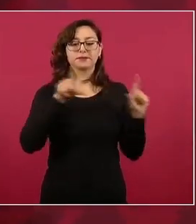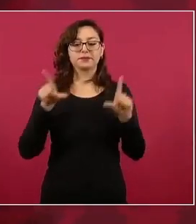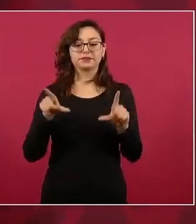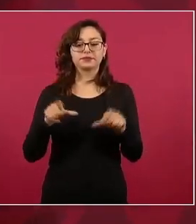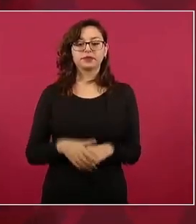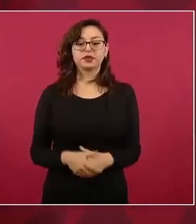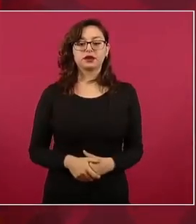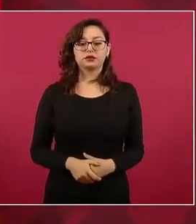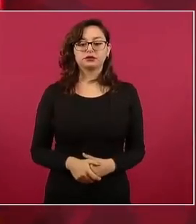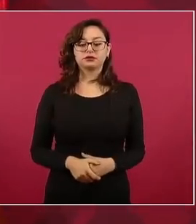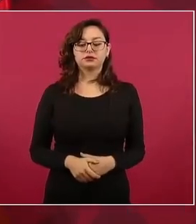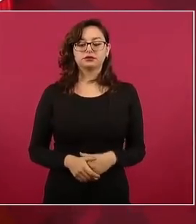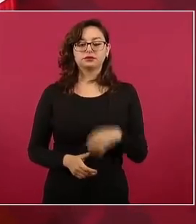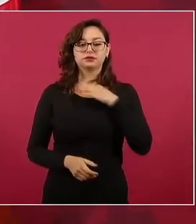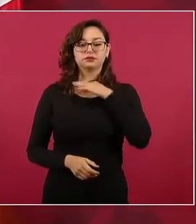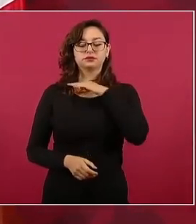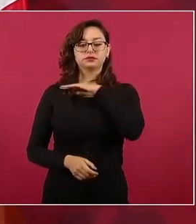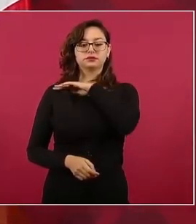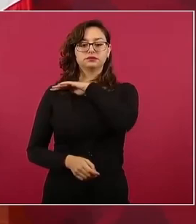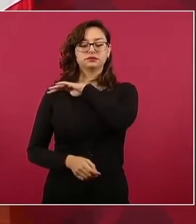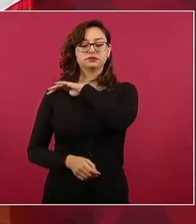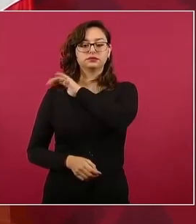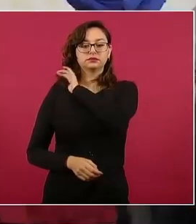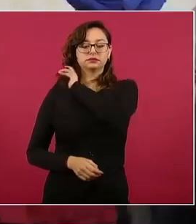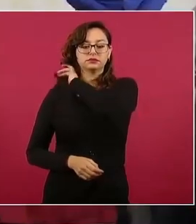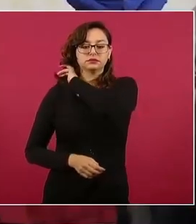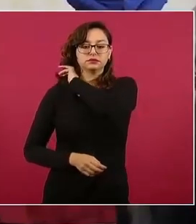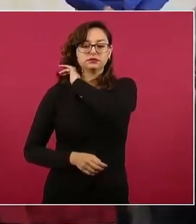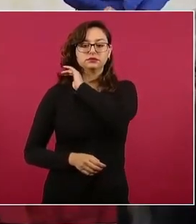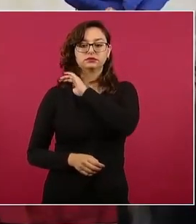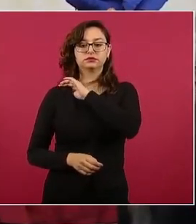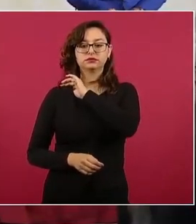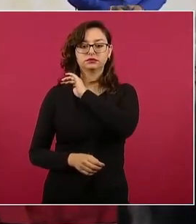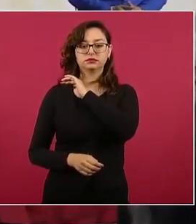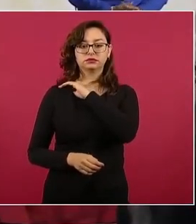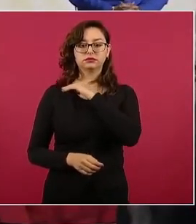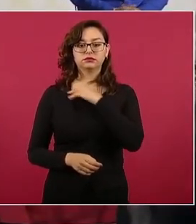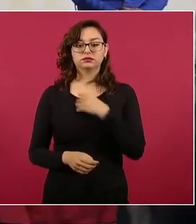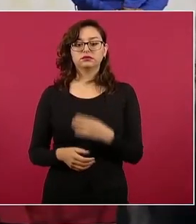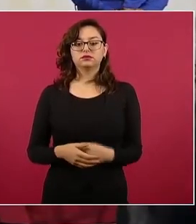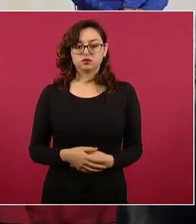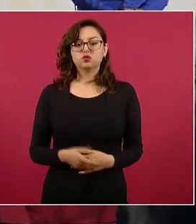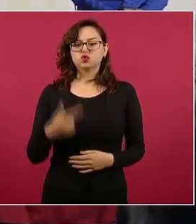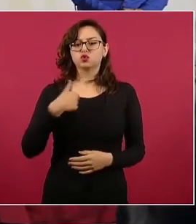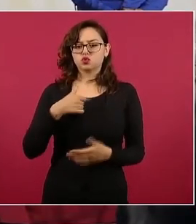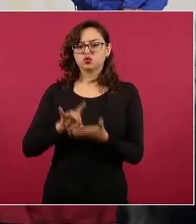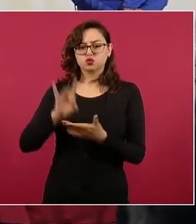piensa ayer le hablé para felicitarlo